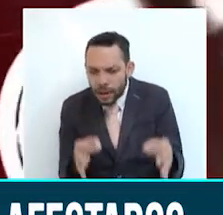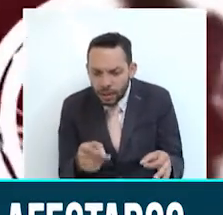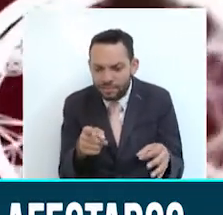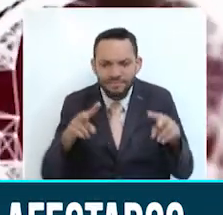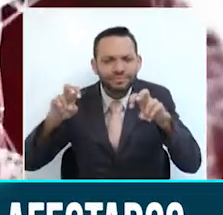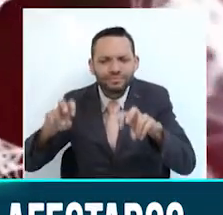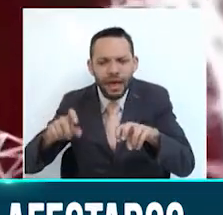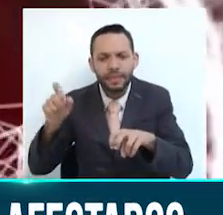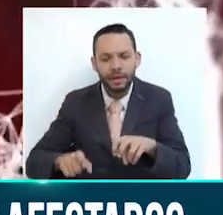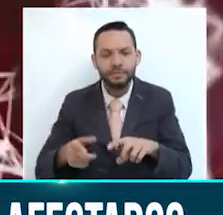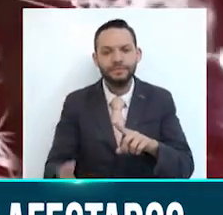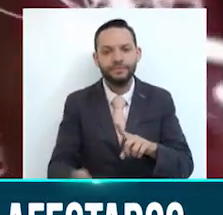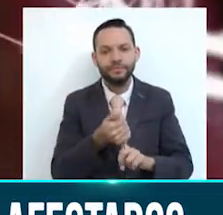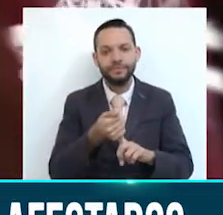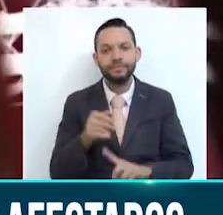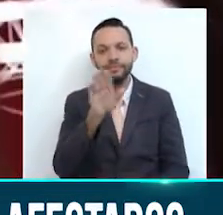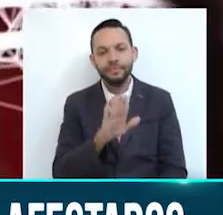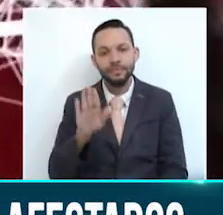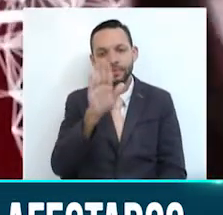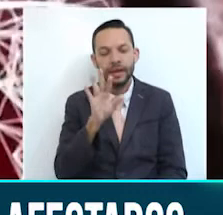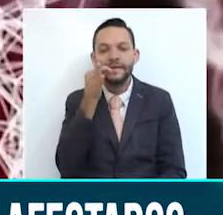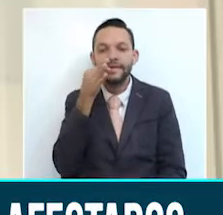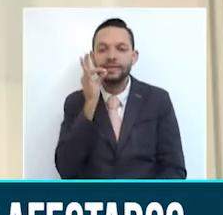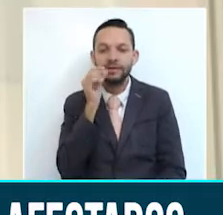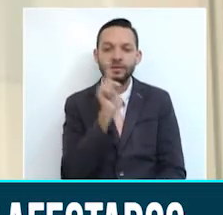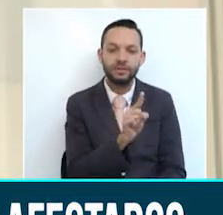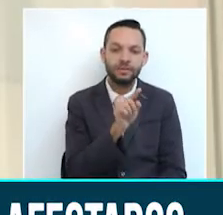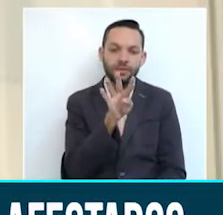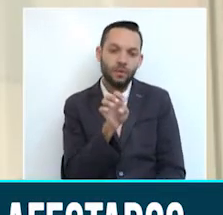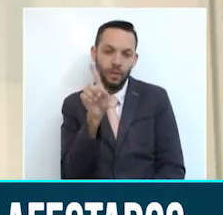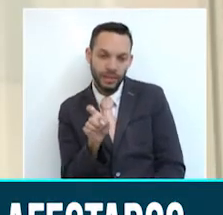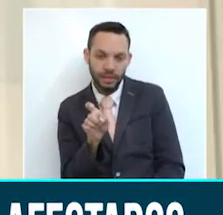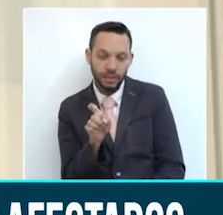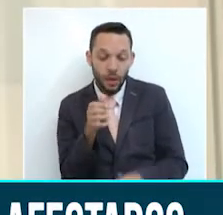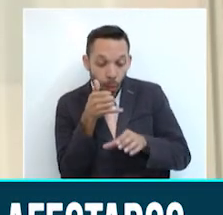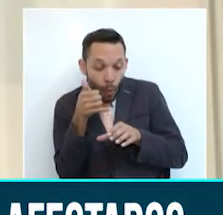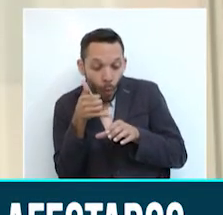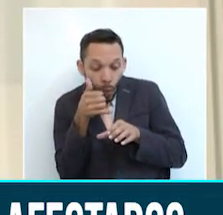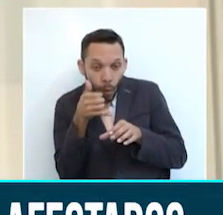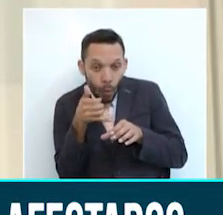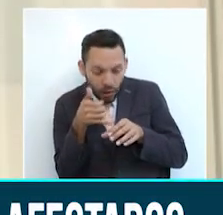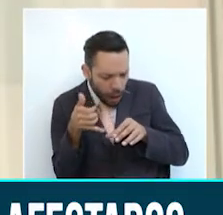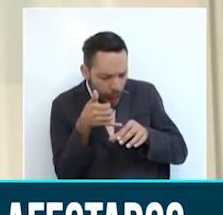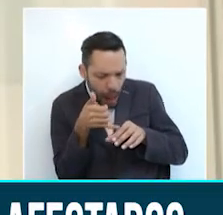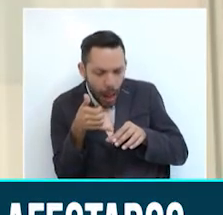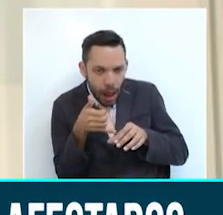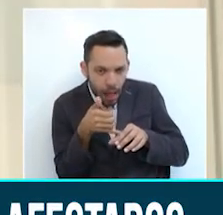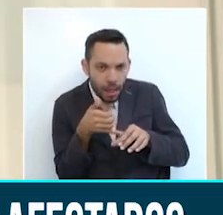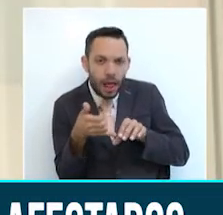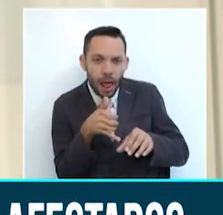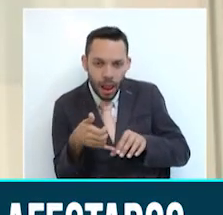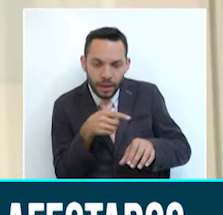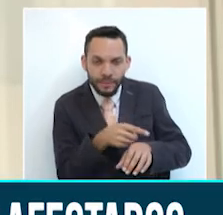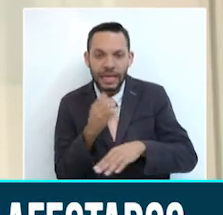Bueno, el departamento ha notificado 196 casos confirmados por laboratorio. Quiero hacer la claridad porque el Instituto